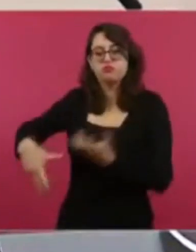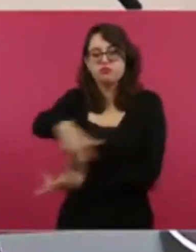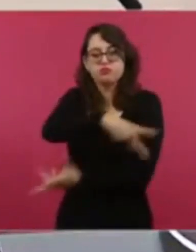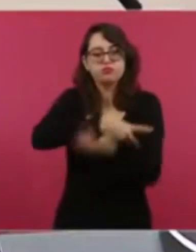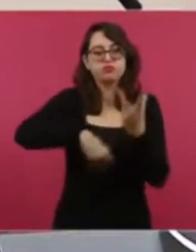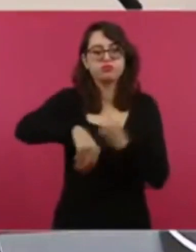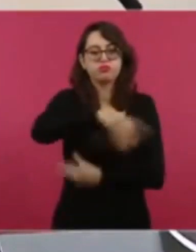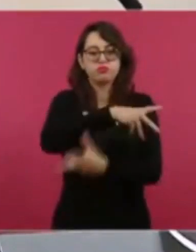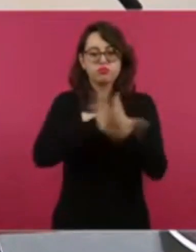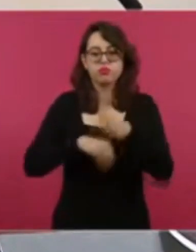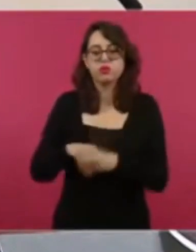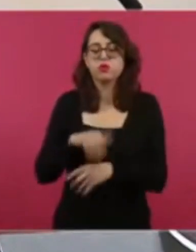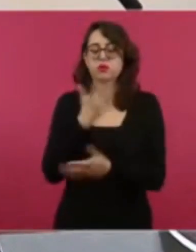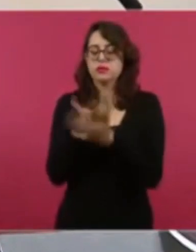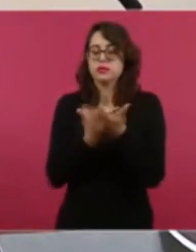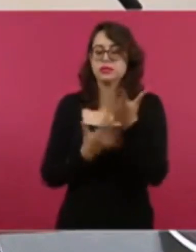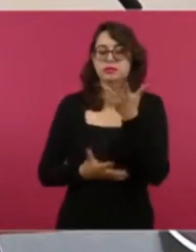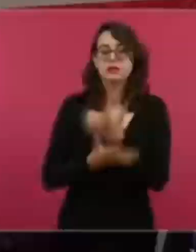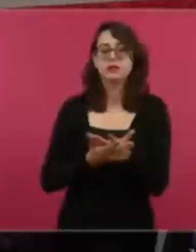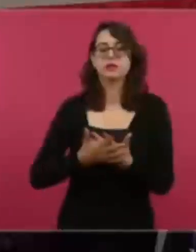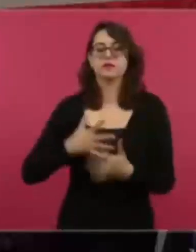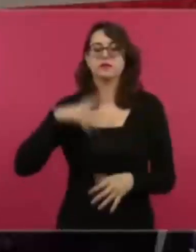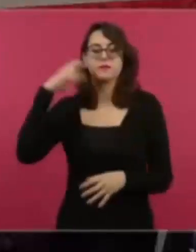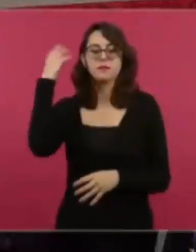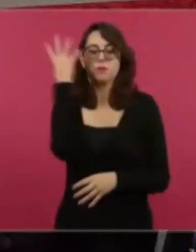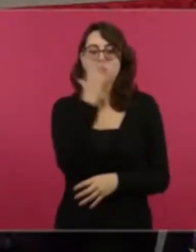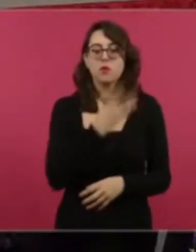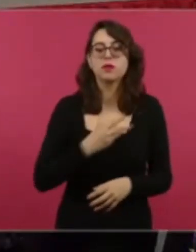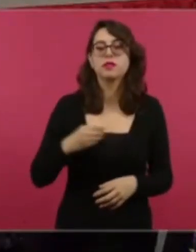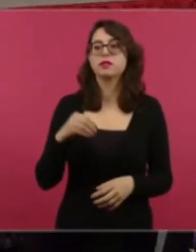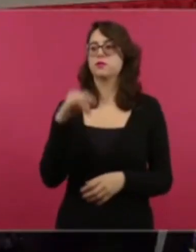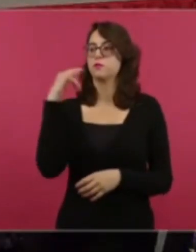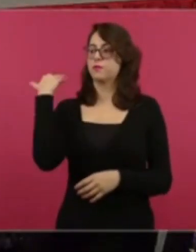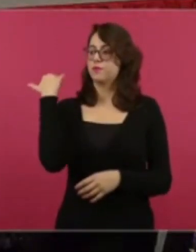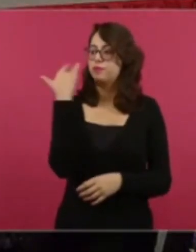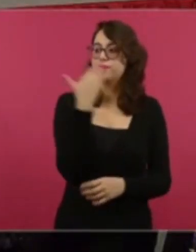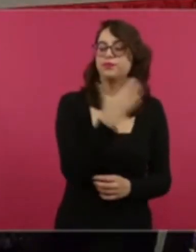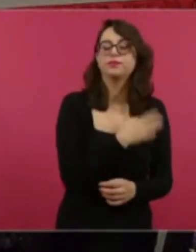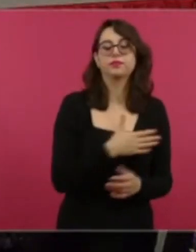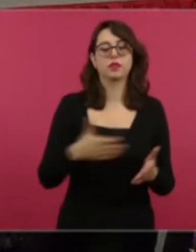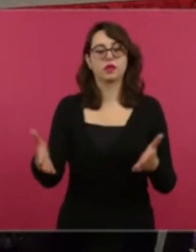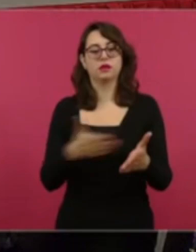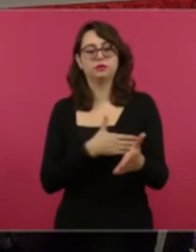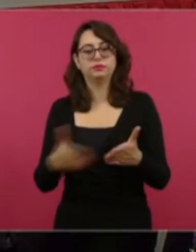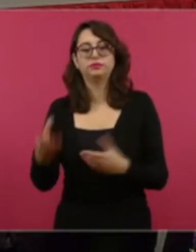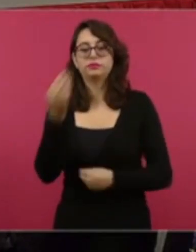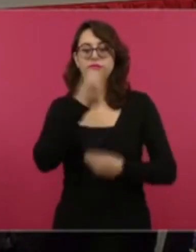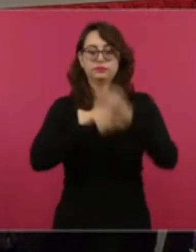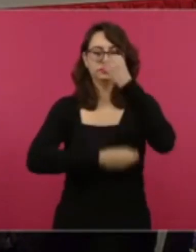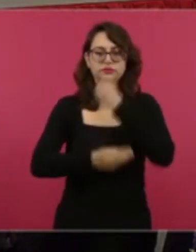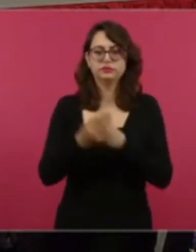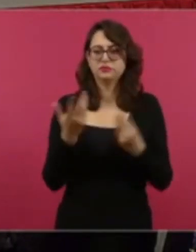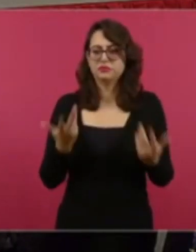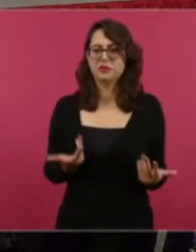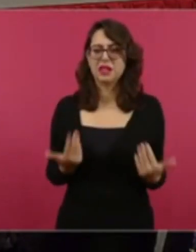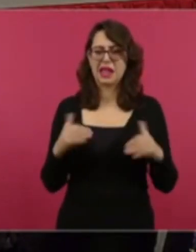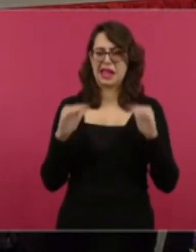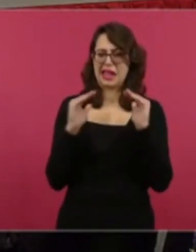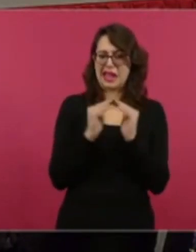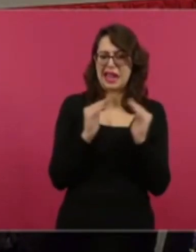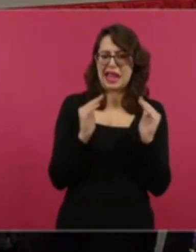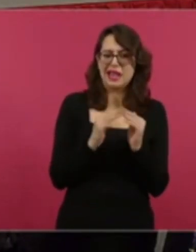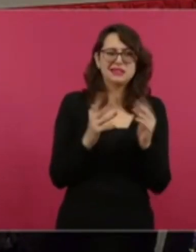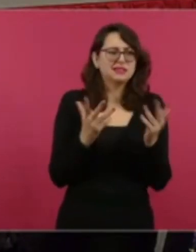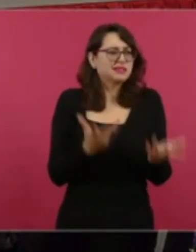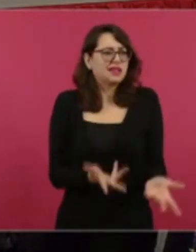comida hecha por las manos creativas de las mujeres mayas ahí en sus casas, no tienen que hacer grandes